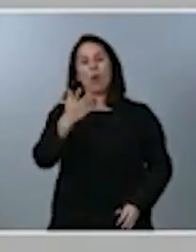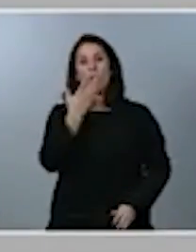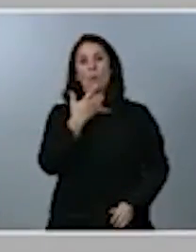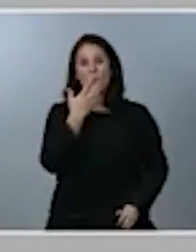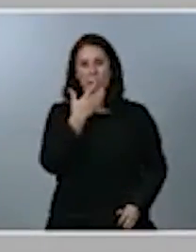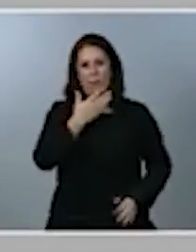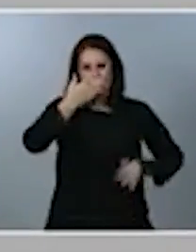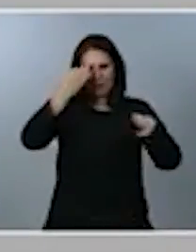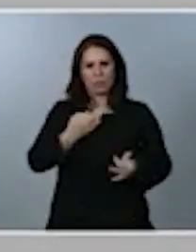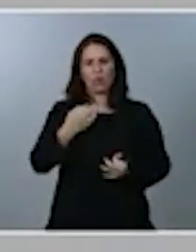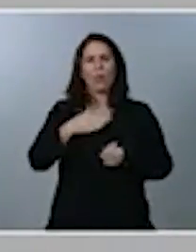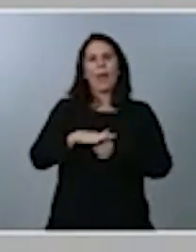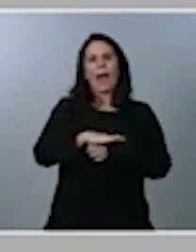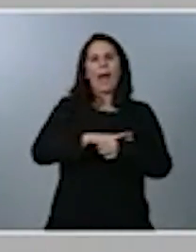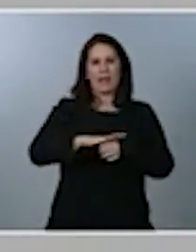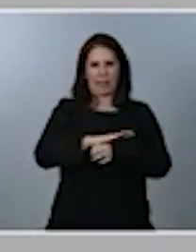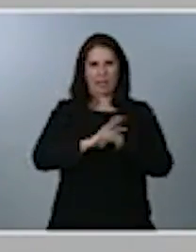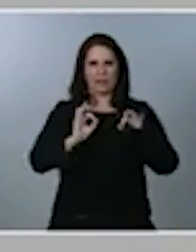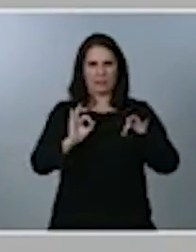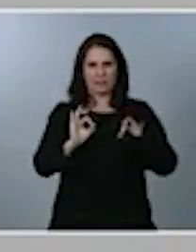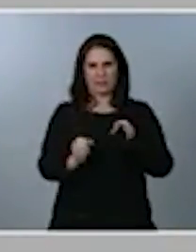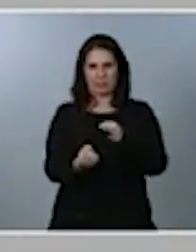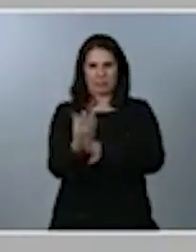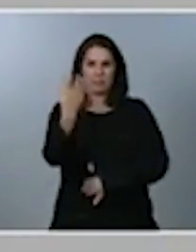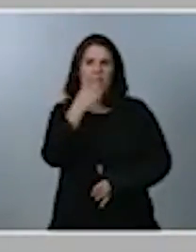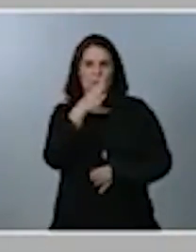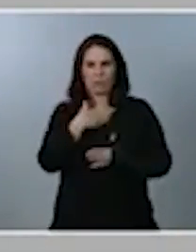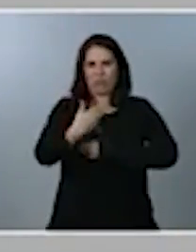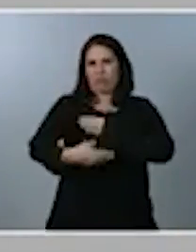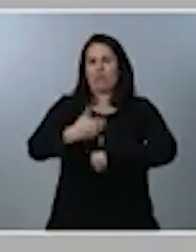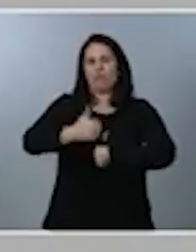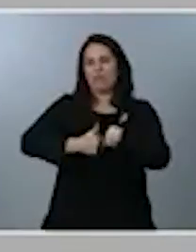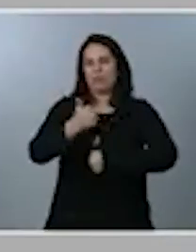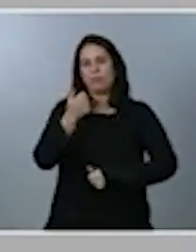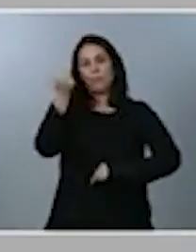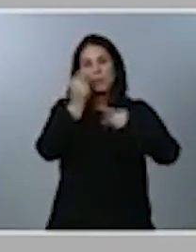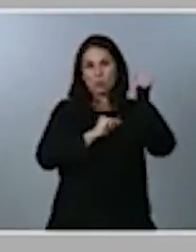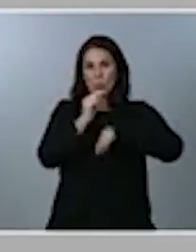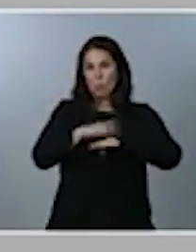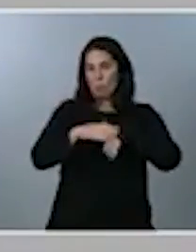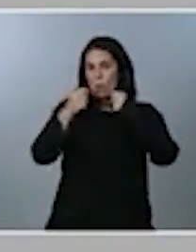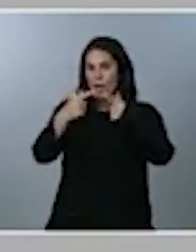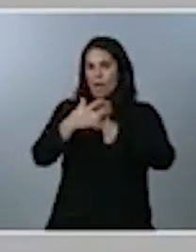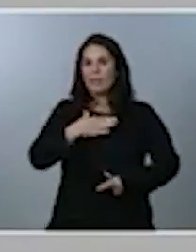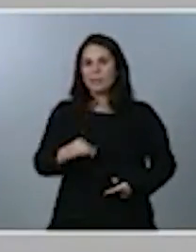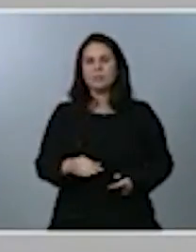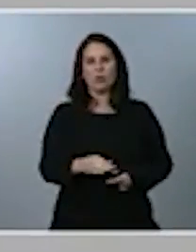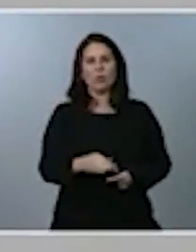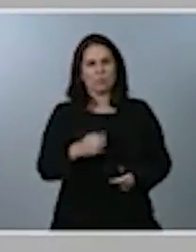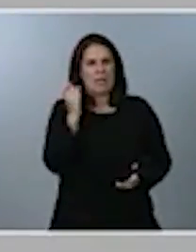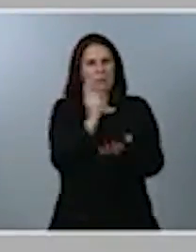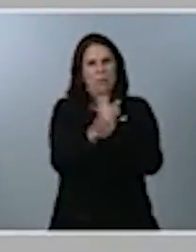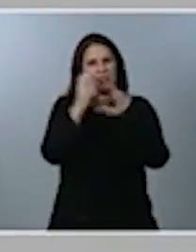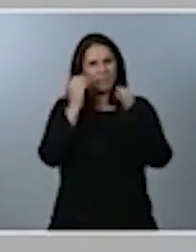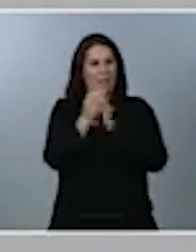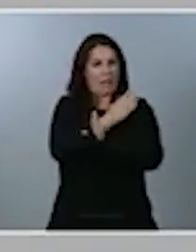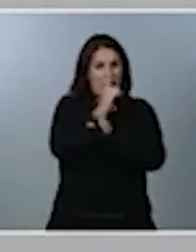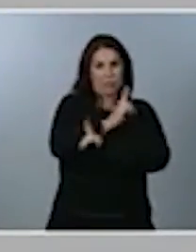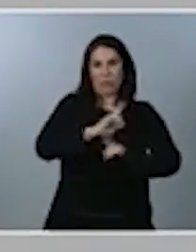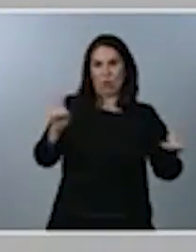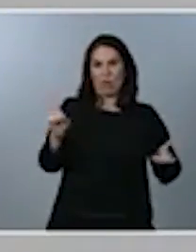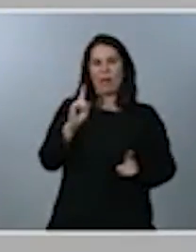áreas emergentes. El presupuesto, para hacer lo posible, hace una apuesta sin precedentes en IMAG de Magí y